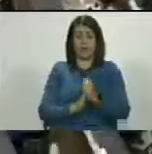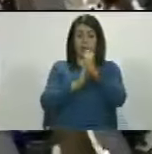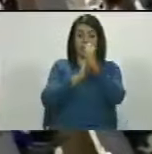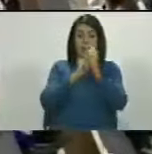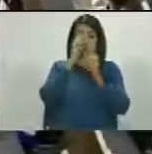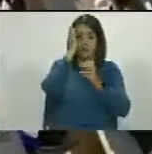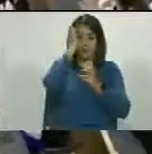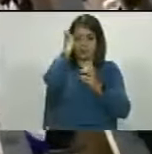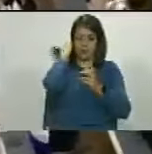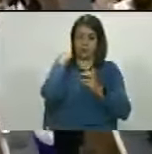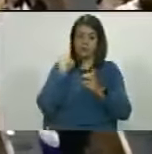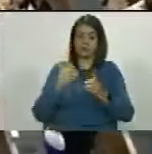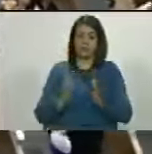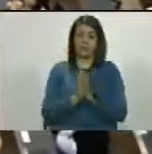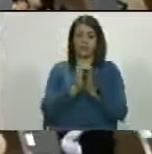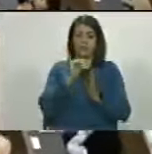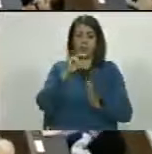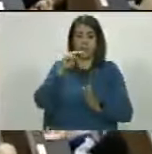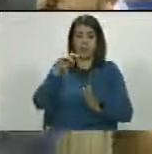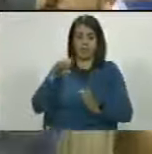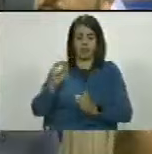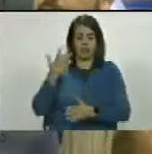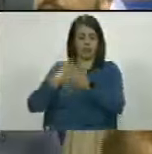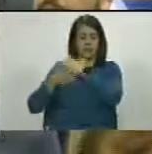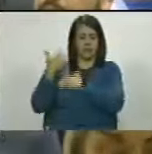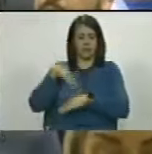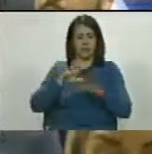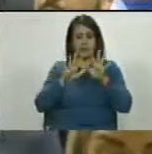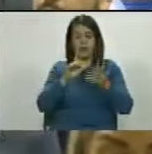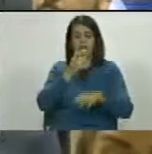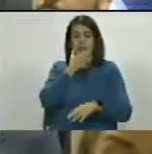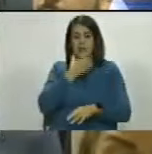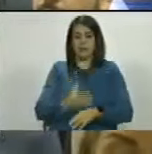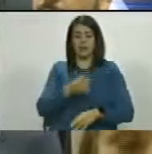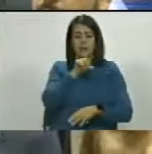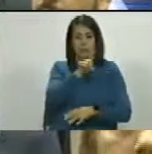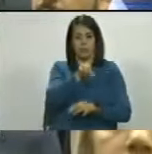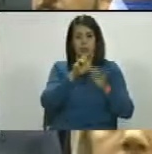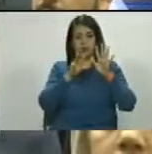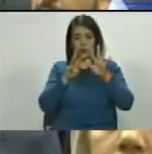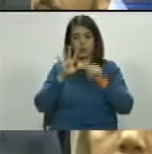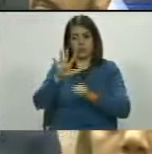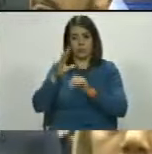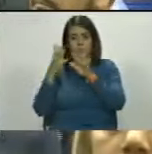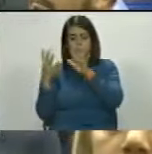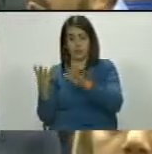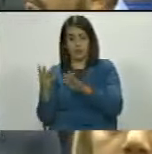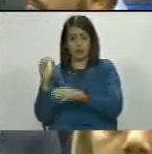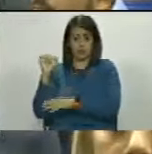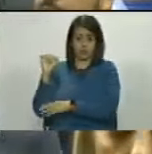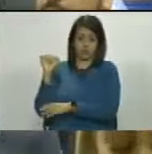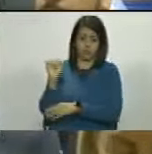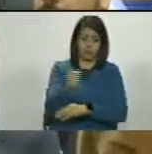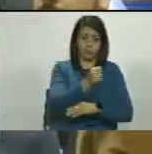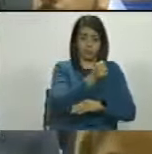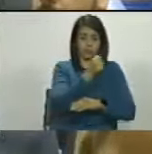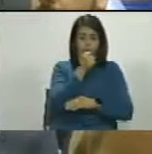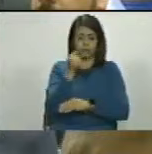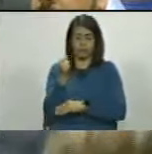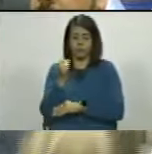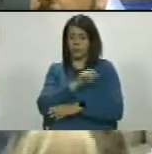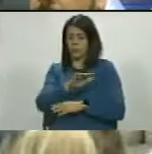de la batalla de Santa Inés de aquel 10 de diciembre de 1859 cuando derrotó con sus